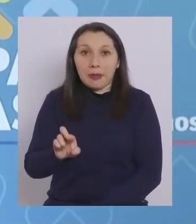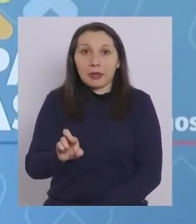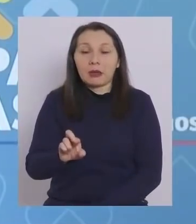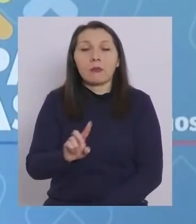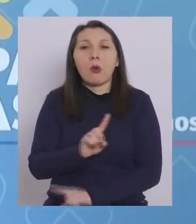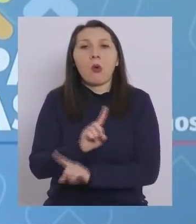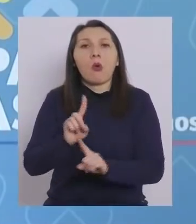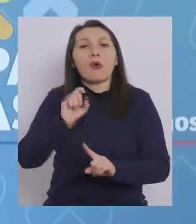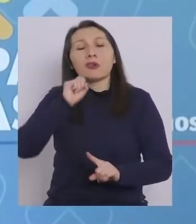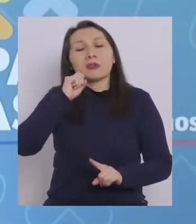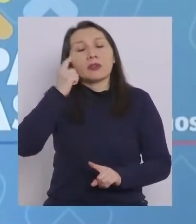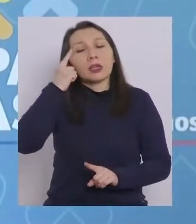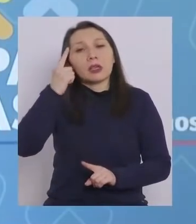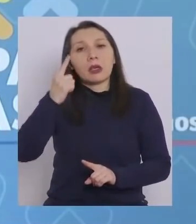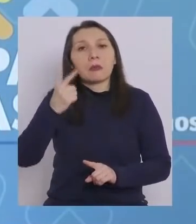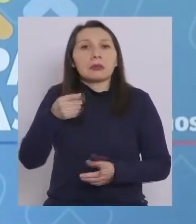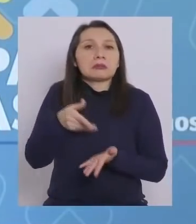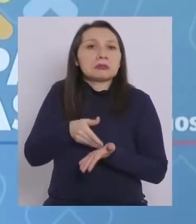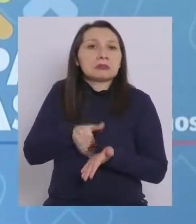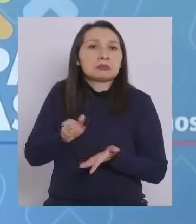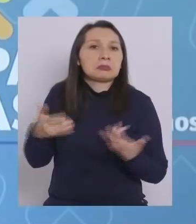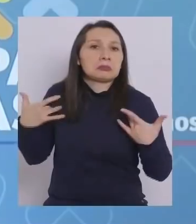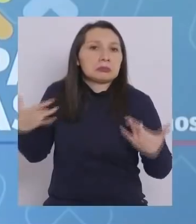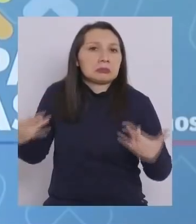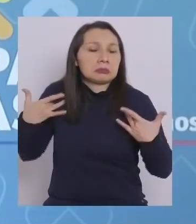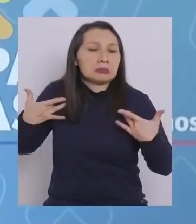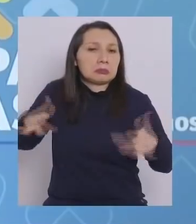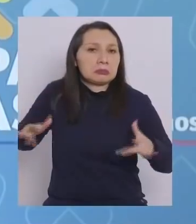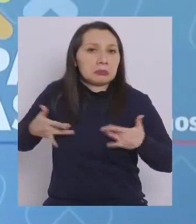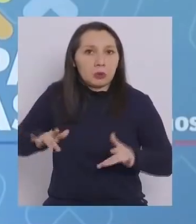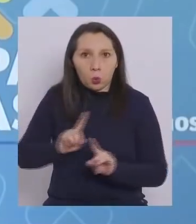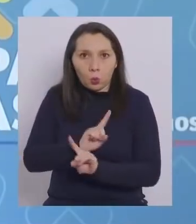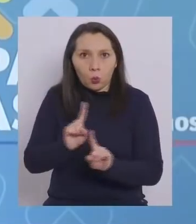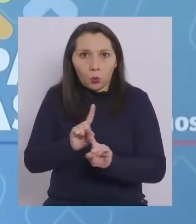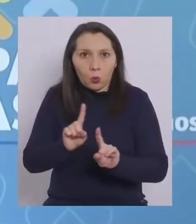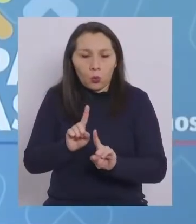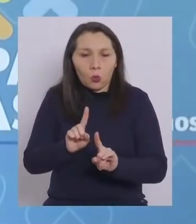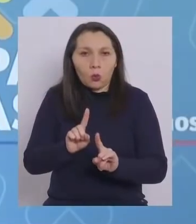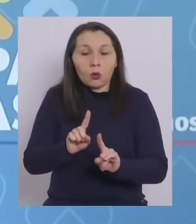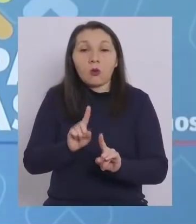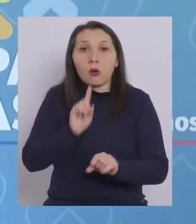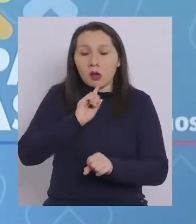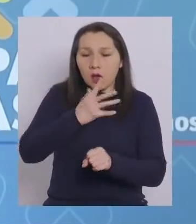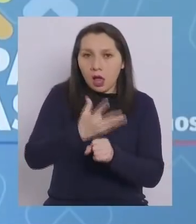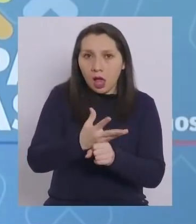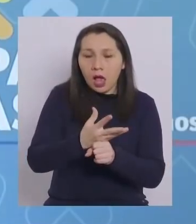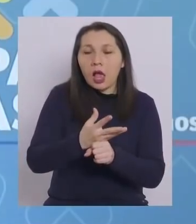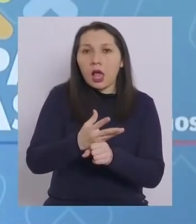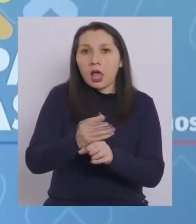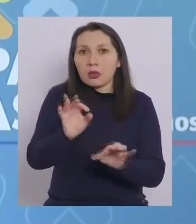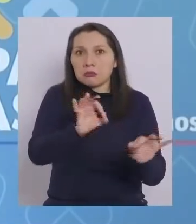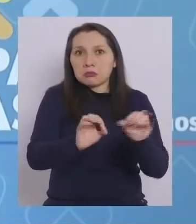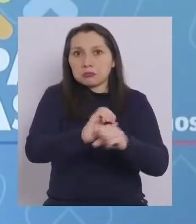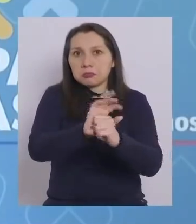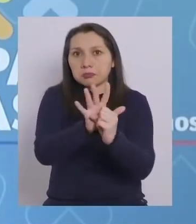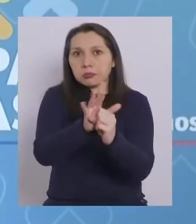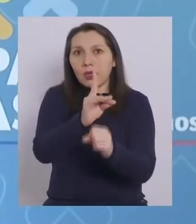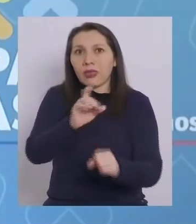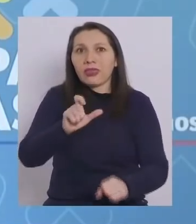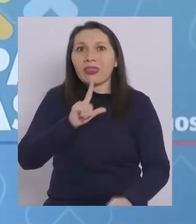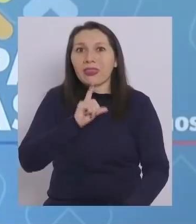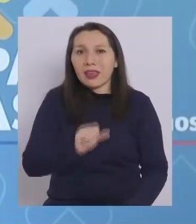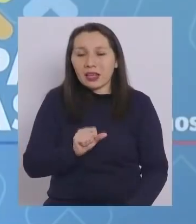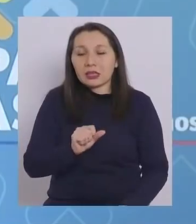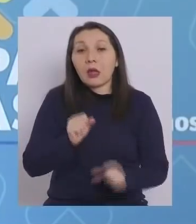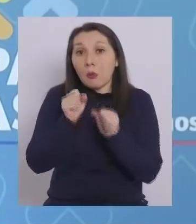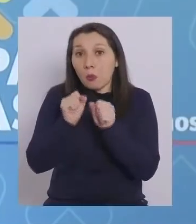no estamos ignorando de ninguna manera ni la presencia ni la posibilidad de contagio de la